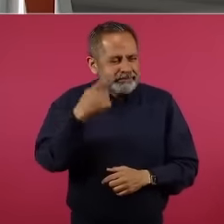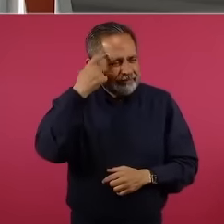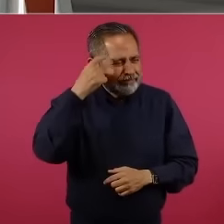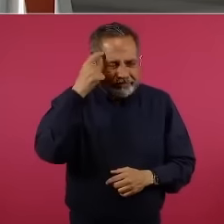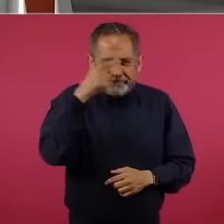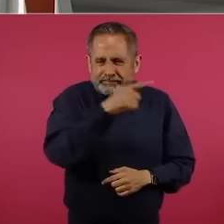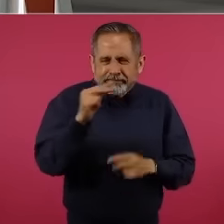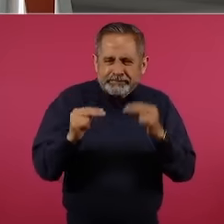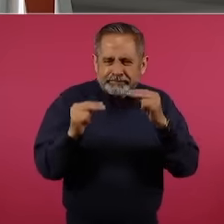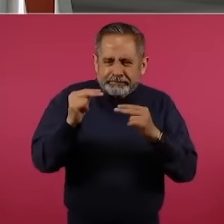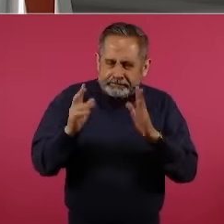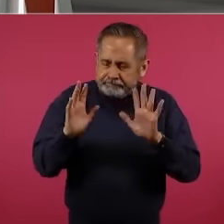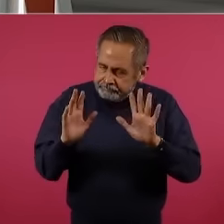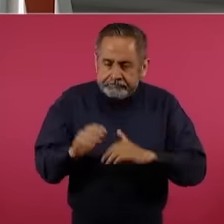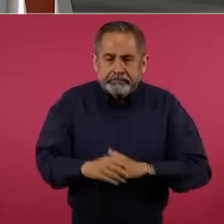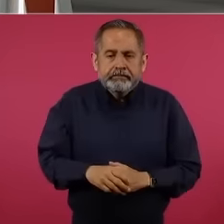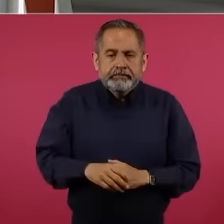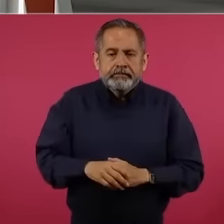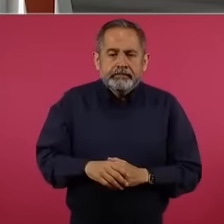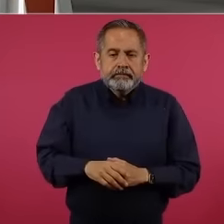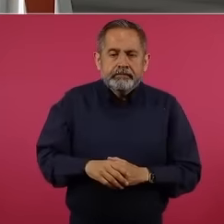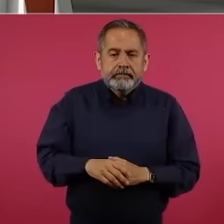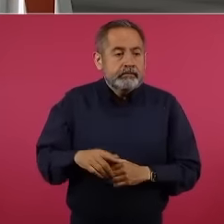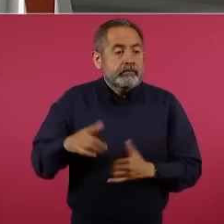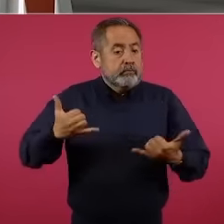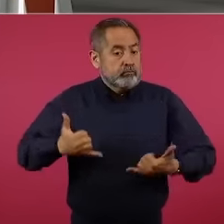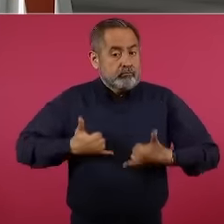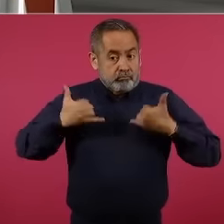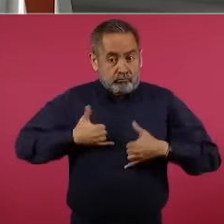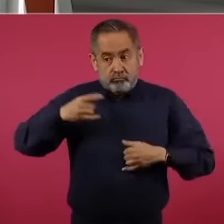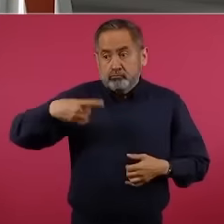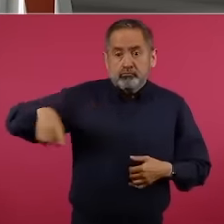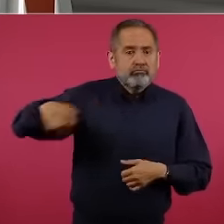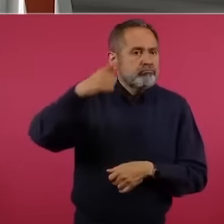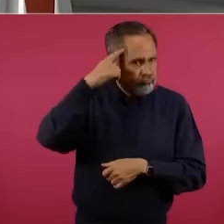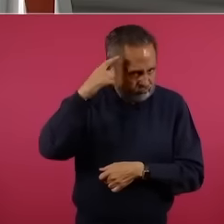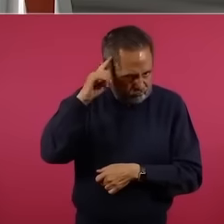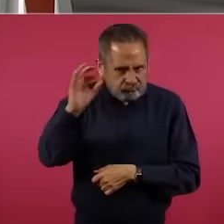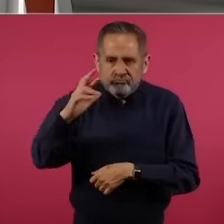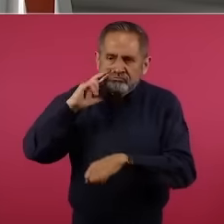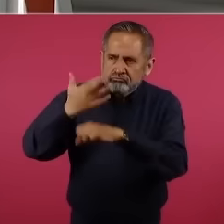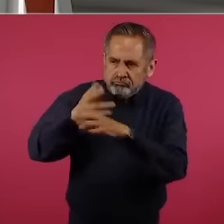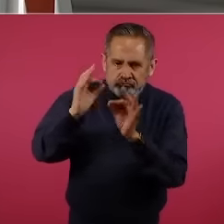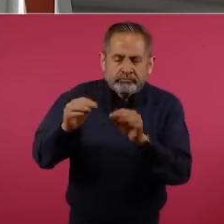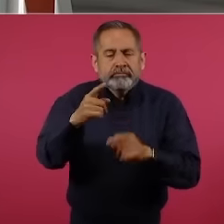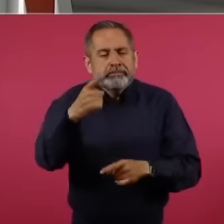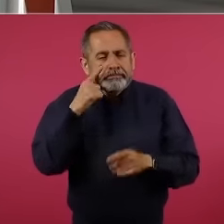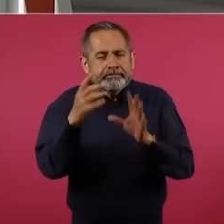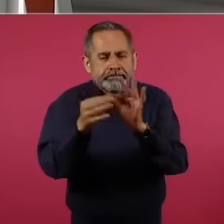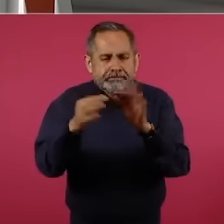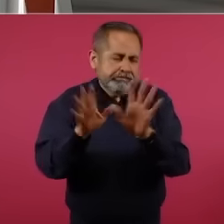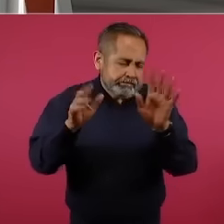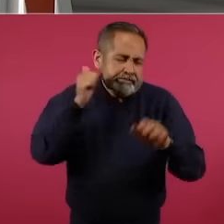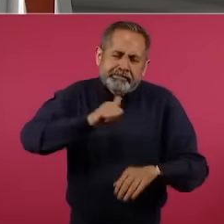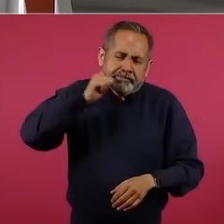de responsabilidad de los jóvenes de hoy y de siempre.